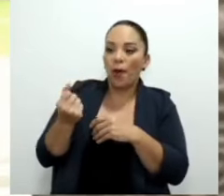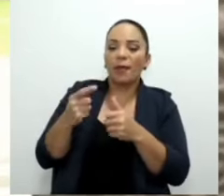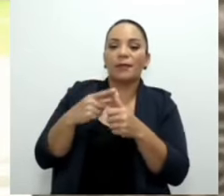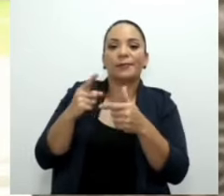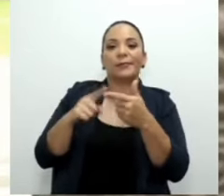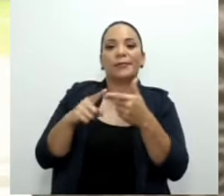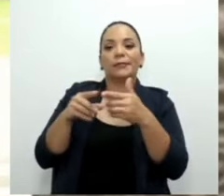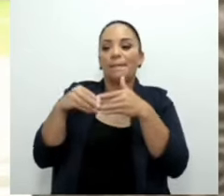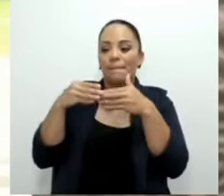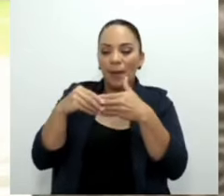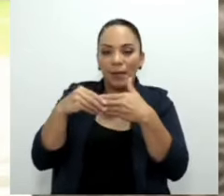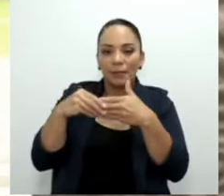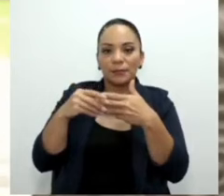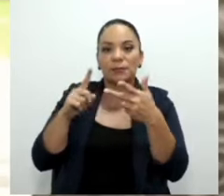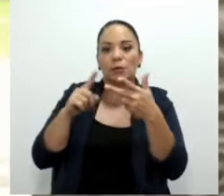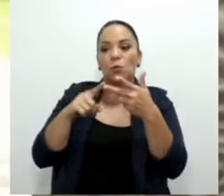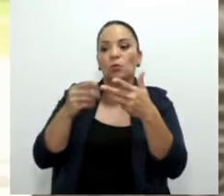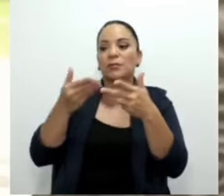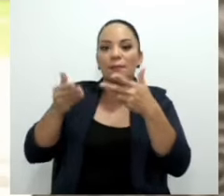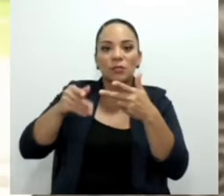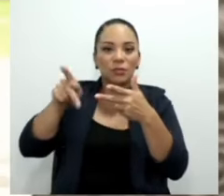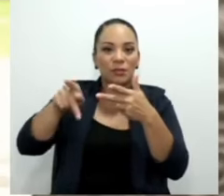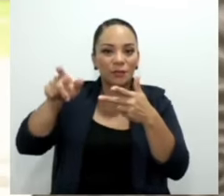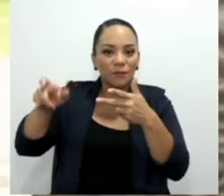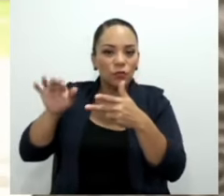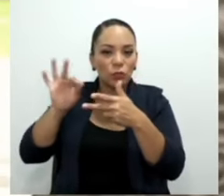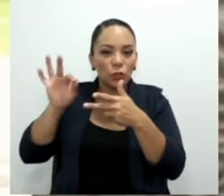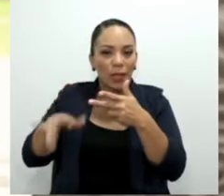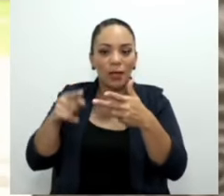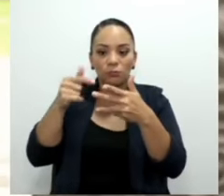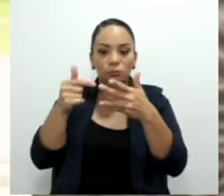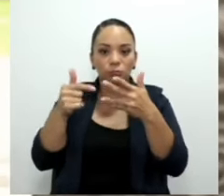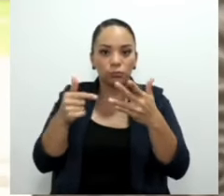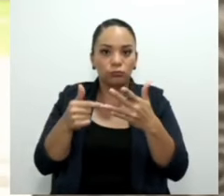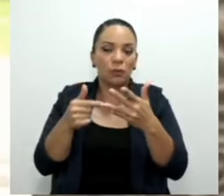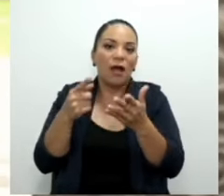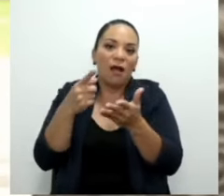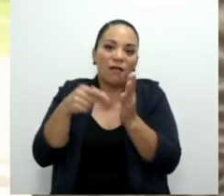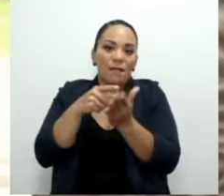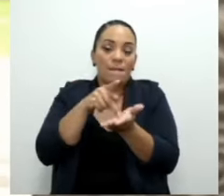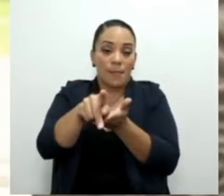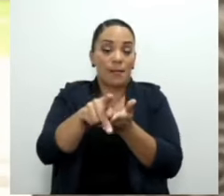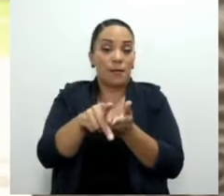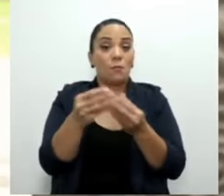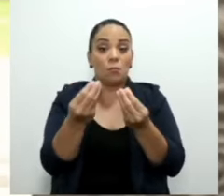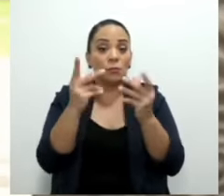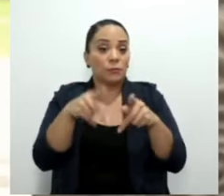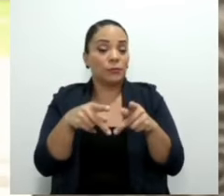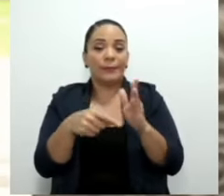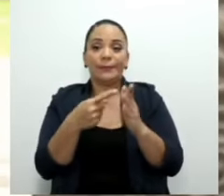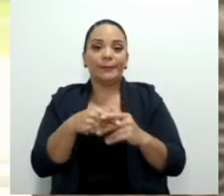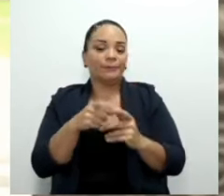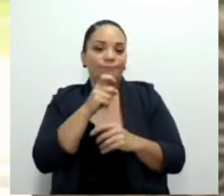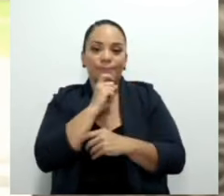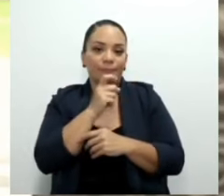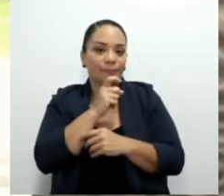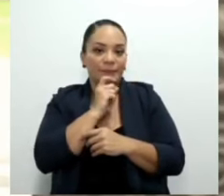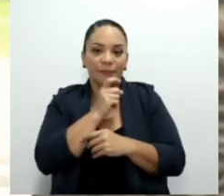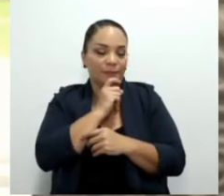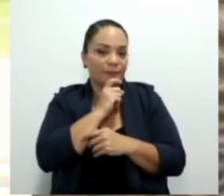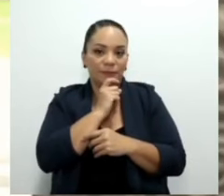plástico, la cuenta, los servicios. Eso a veces impide que algunas poblaciones tengan los servicios de bancarización.